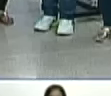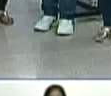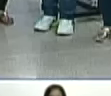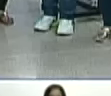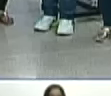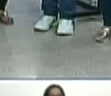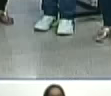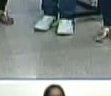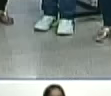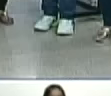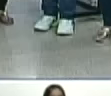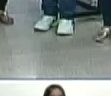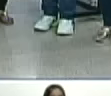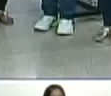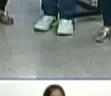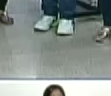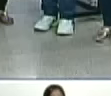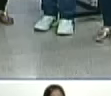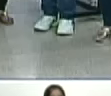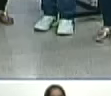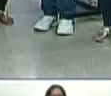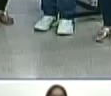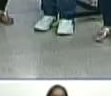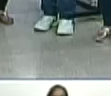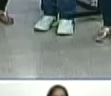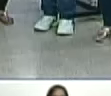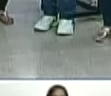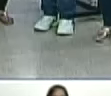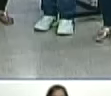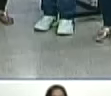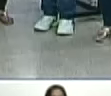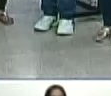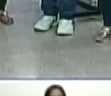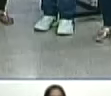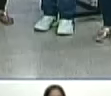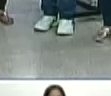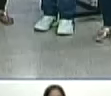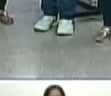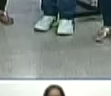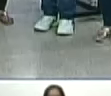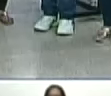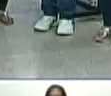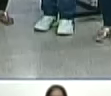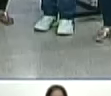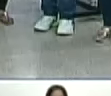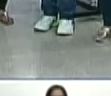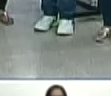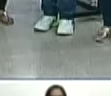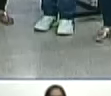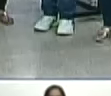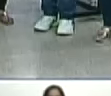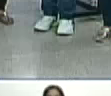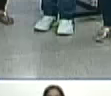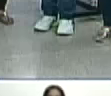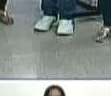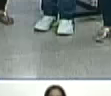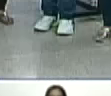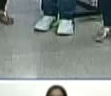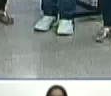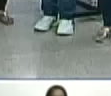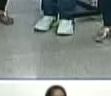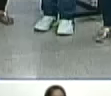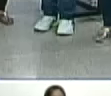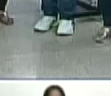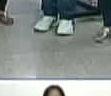batalla los derrotaremos a sus sanciones a sus amenazas a su maldad a su perversidad por donde vengan